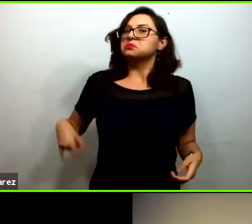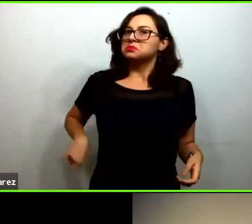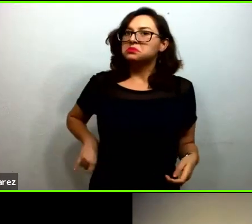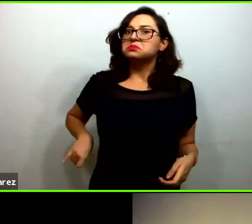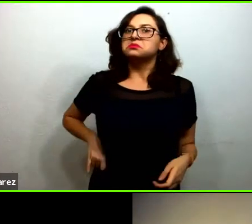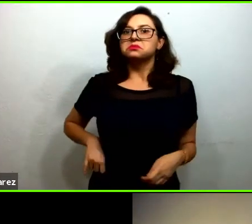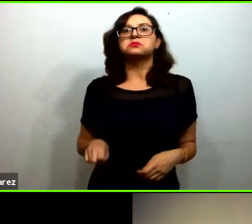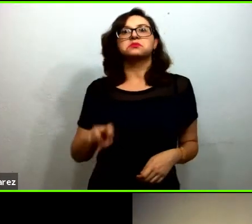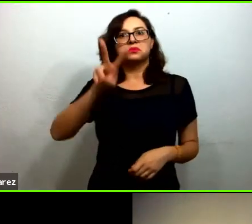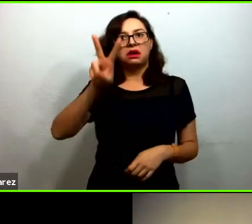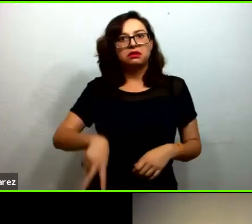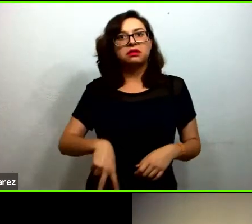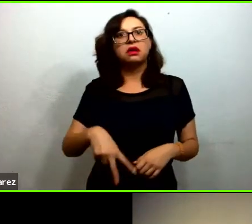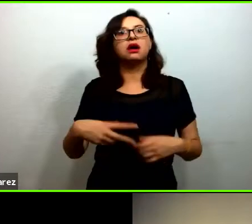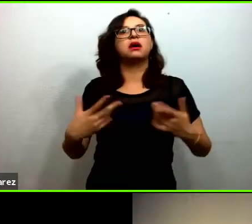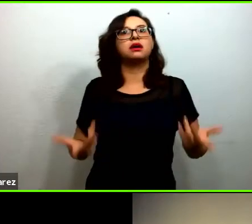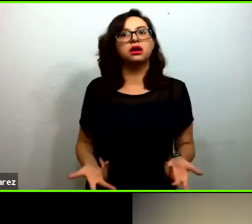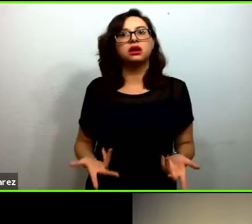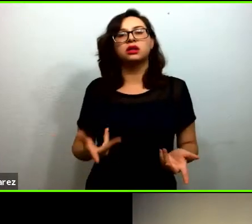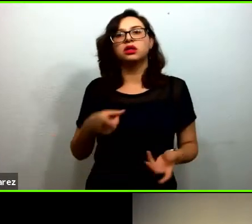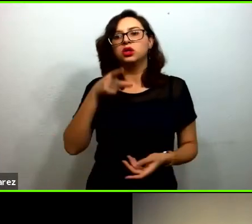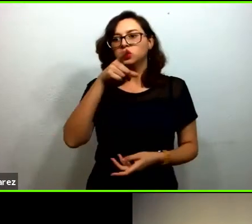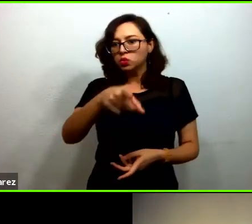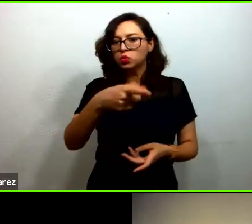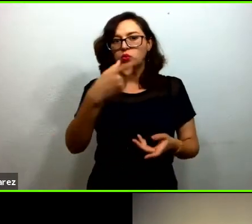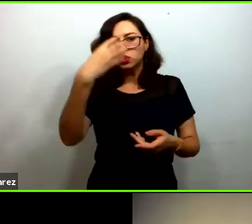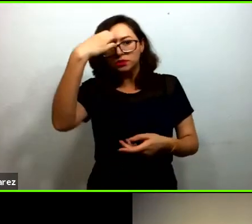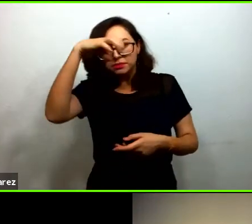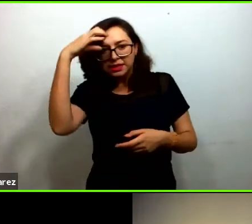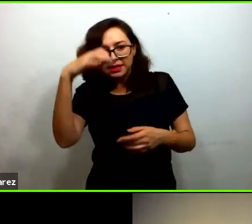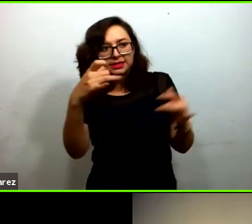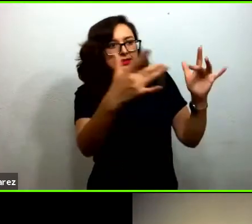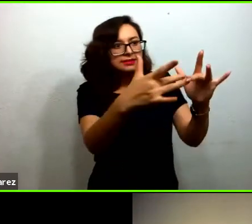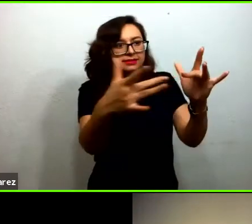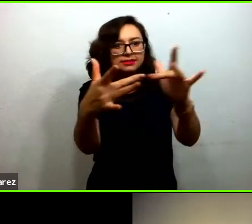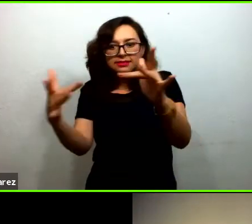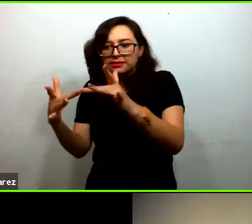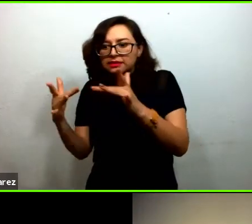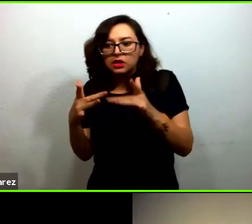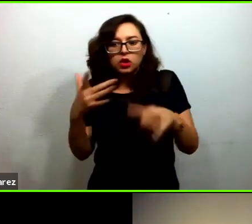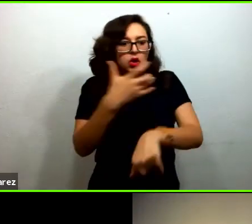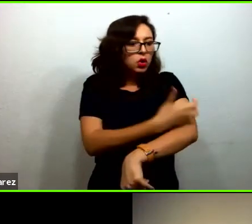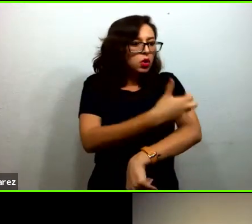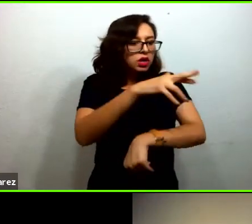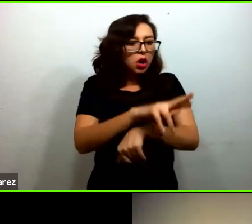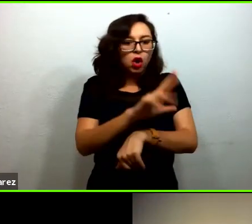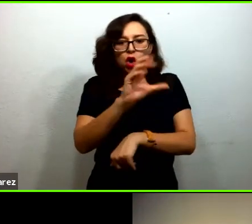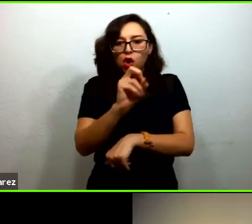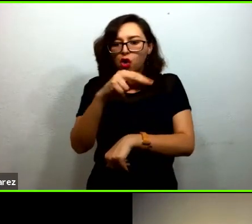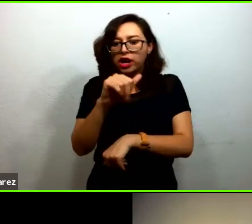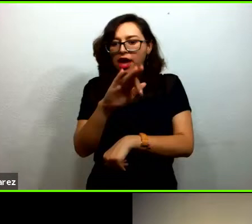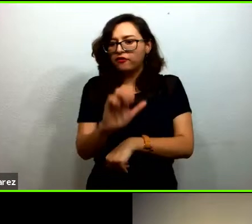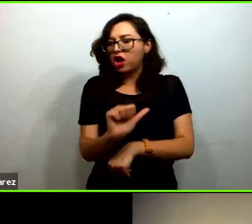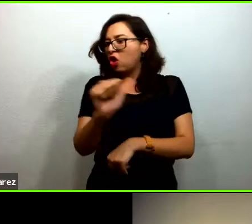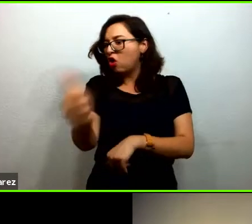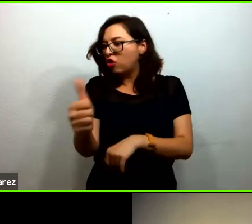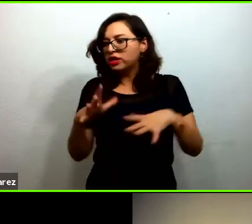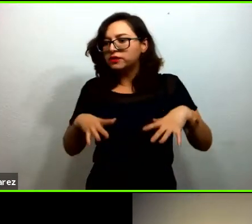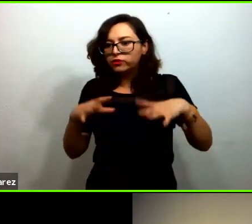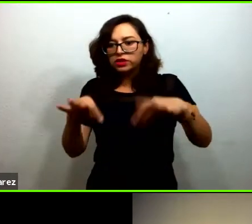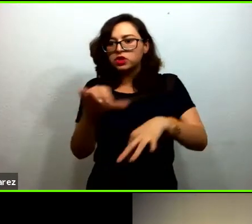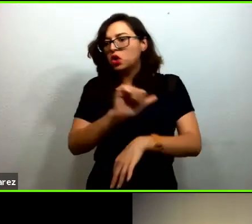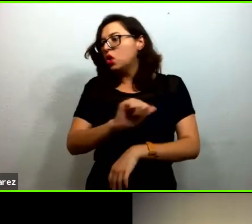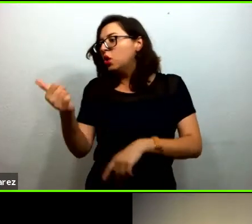conocer de su alianza con centros académicos y cómo se coordinaron con CONAFE y con todas las fundaciones que